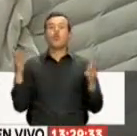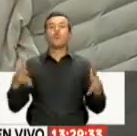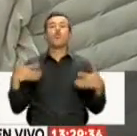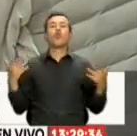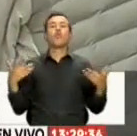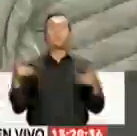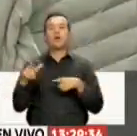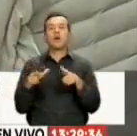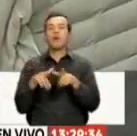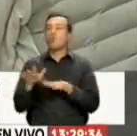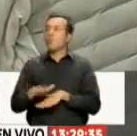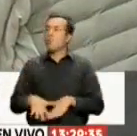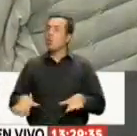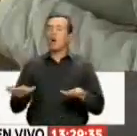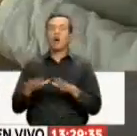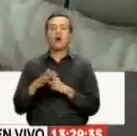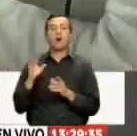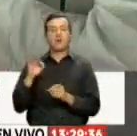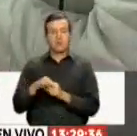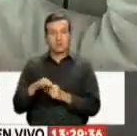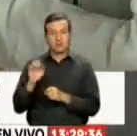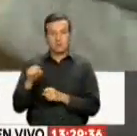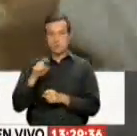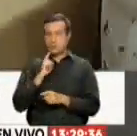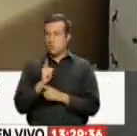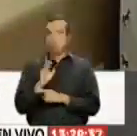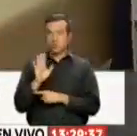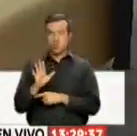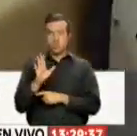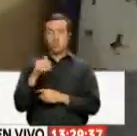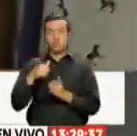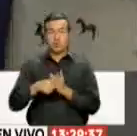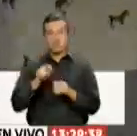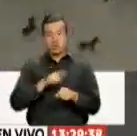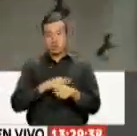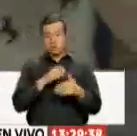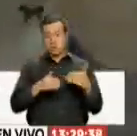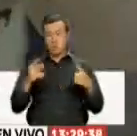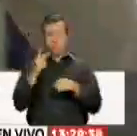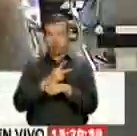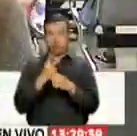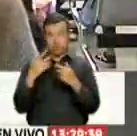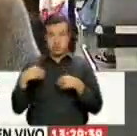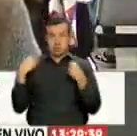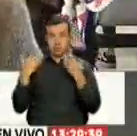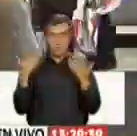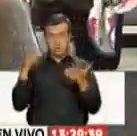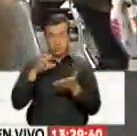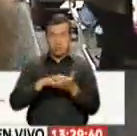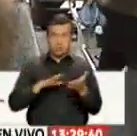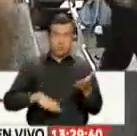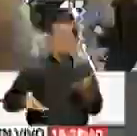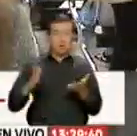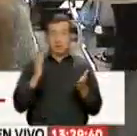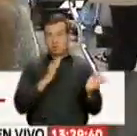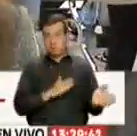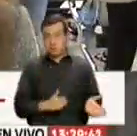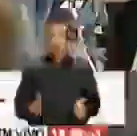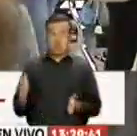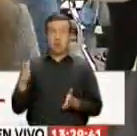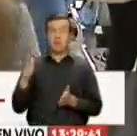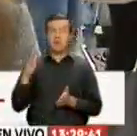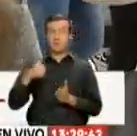sedes Habilitadas Del registro civil Y podrá retirar Su cédula En un lapso De dos horas A nivel provincial Estamos en